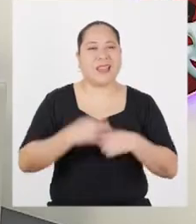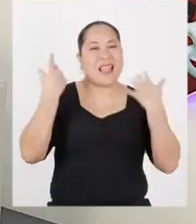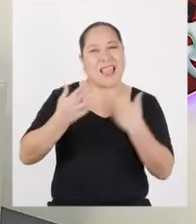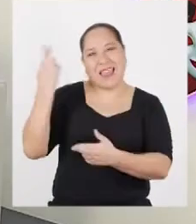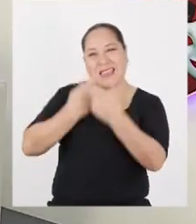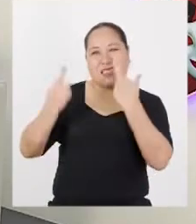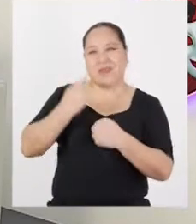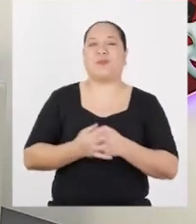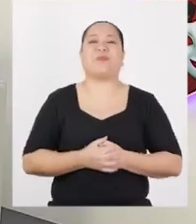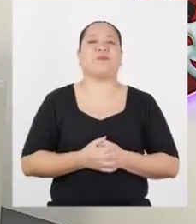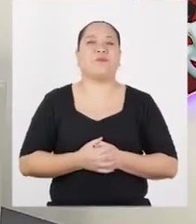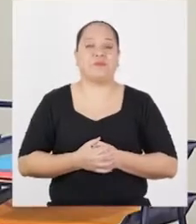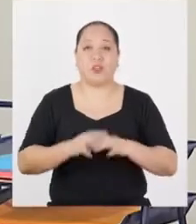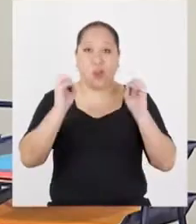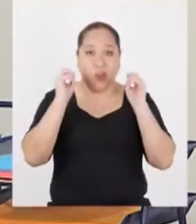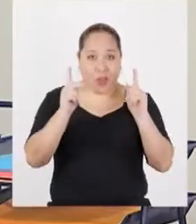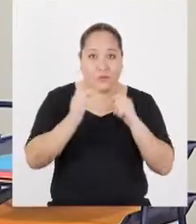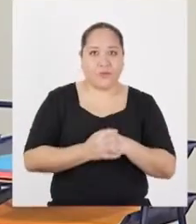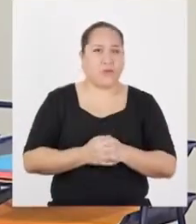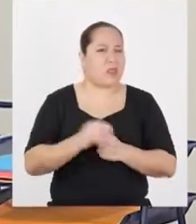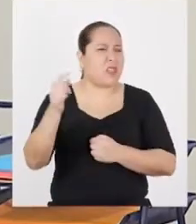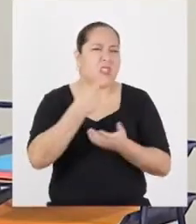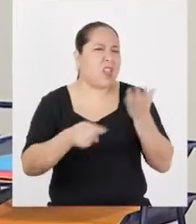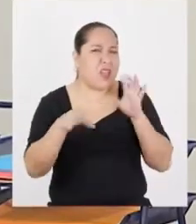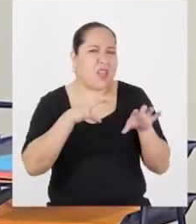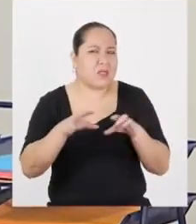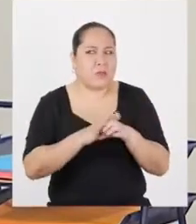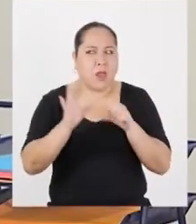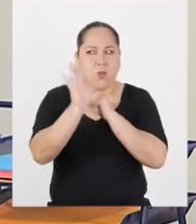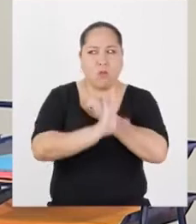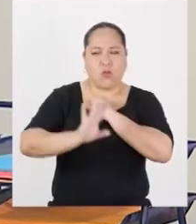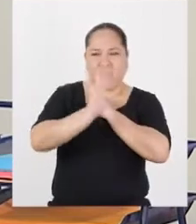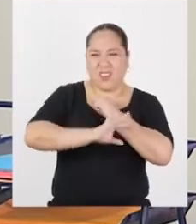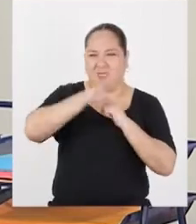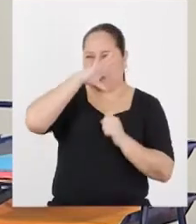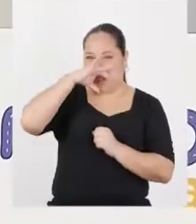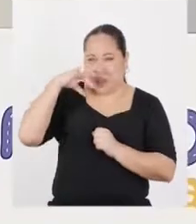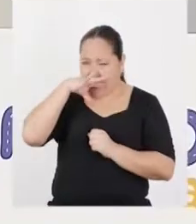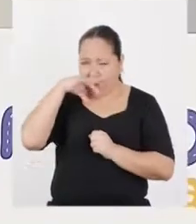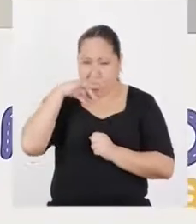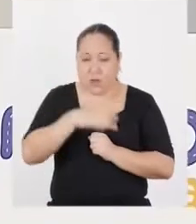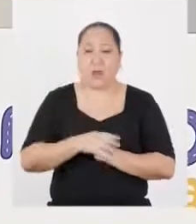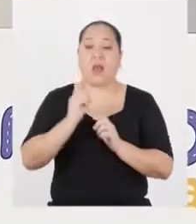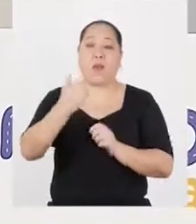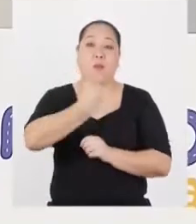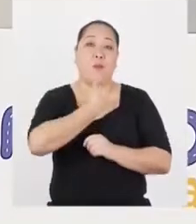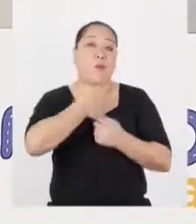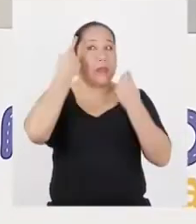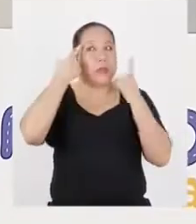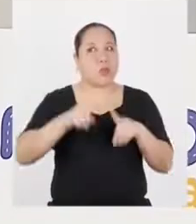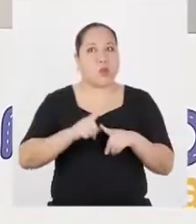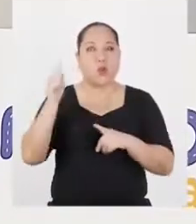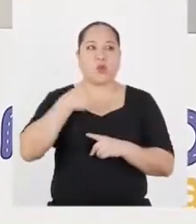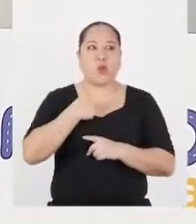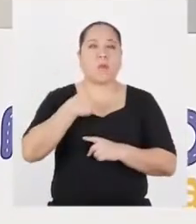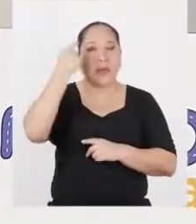Ya estamos de regreso. Bueno, ¿qué más podemos hacer para defendernos de las drogas? ¿Aparte de ser autónomo, de